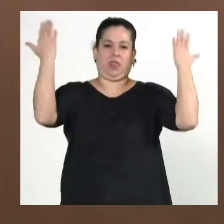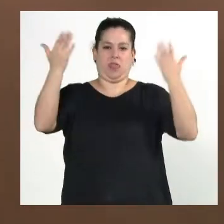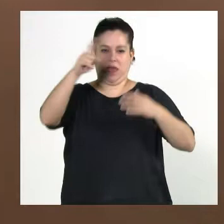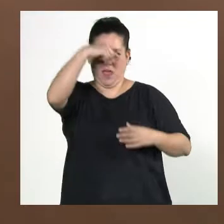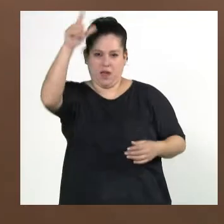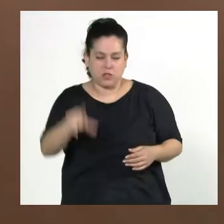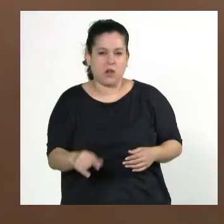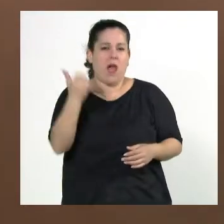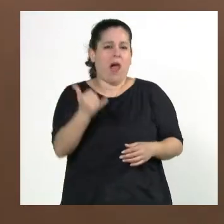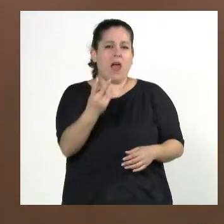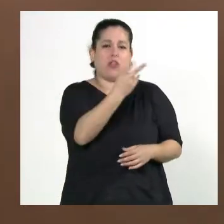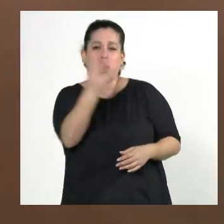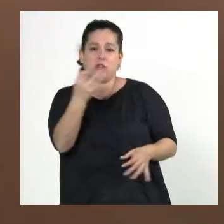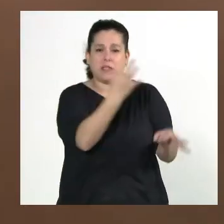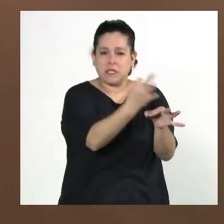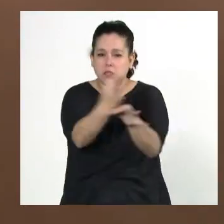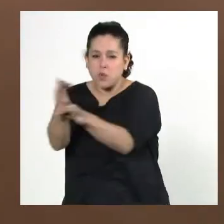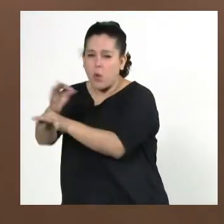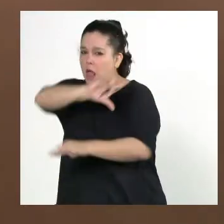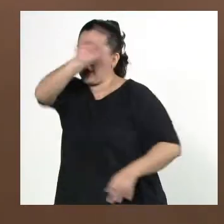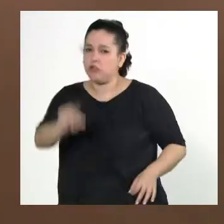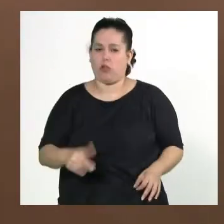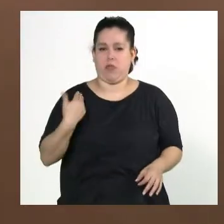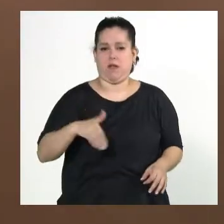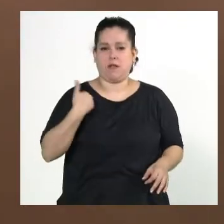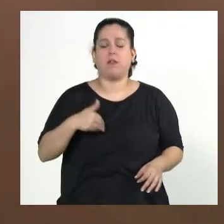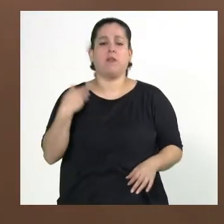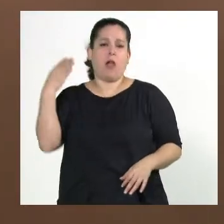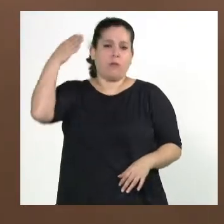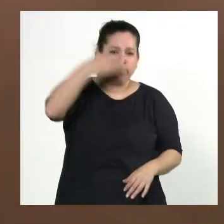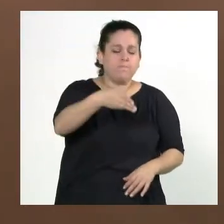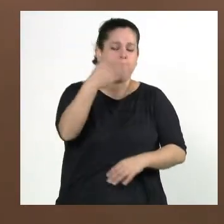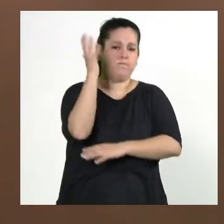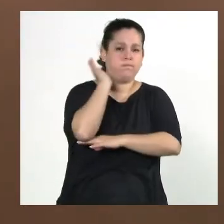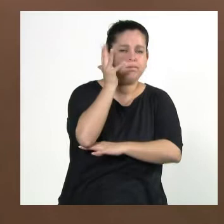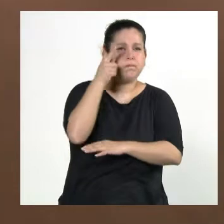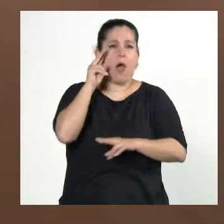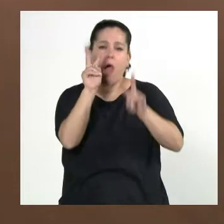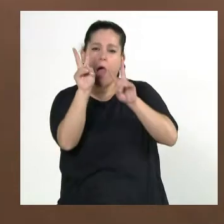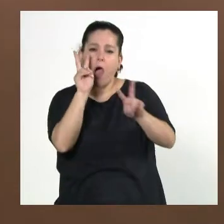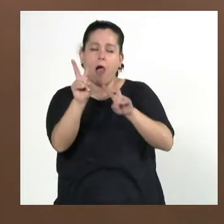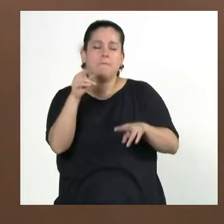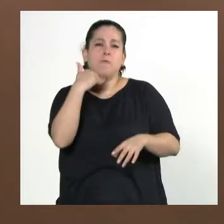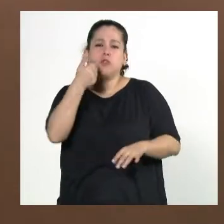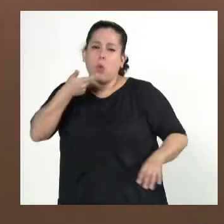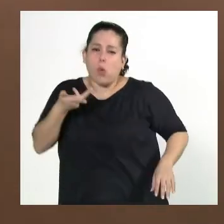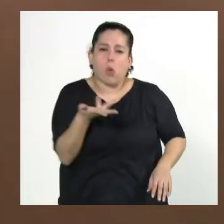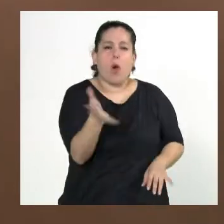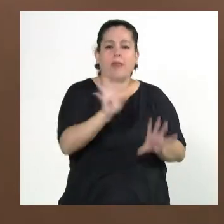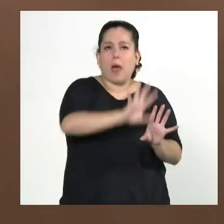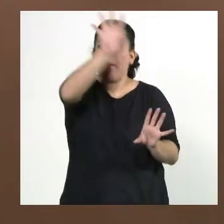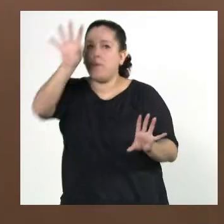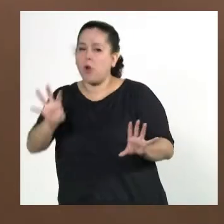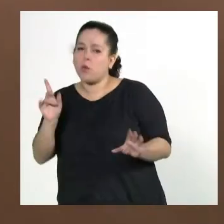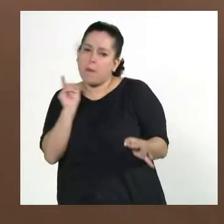escuelas en todo el país, viendo la jornada, charlando, y no sé ni cuántas cantidades de provincias se han